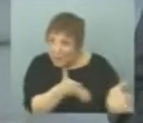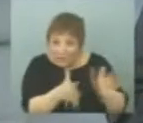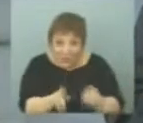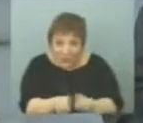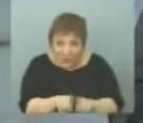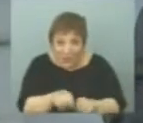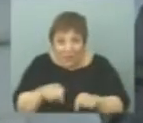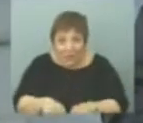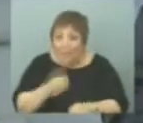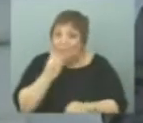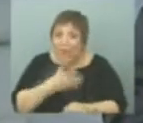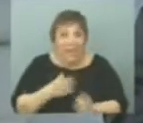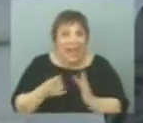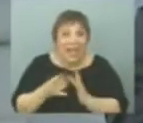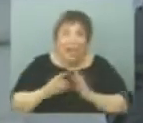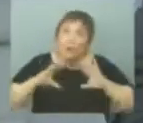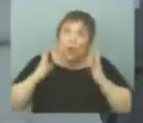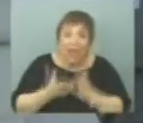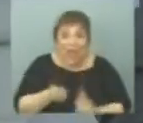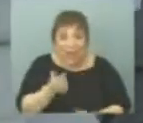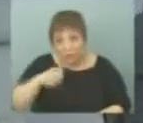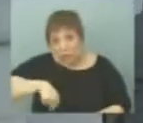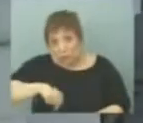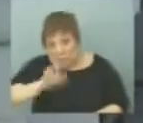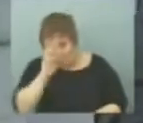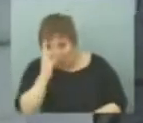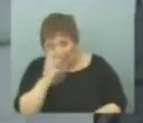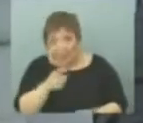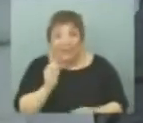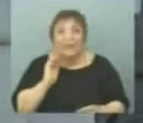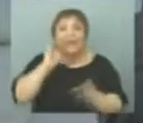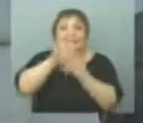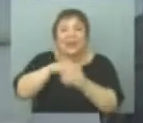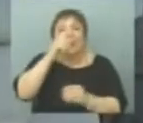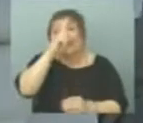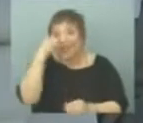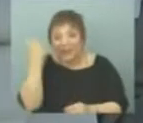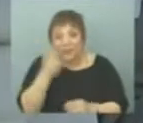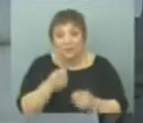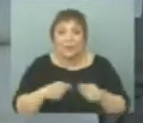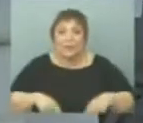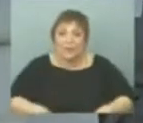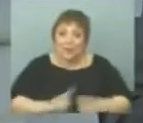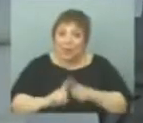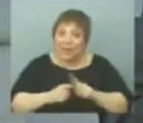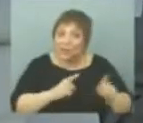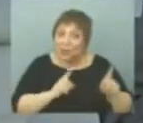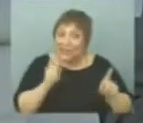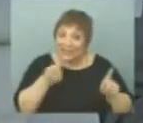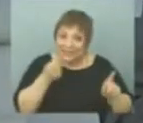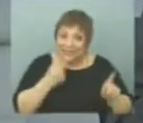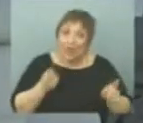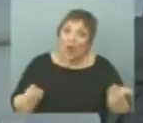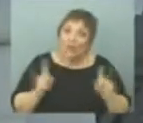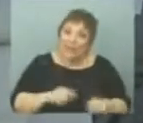el nuestro creo que es de las mejores calidades mundiales. Entonces, inserción internacional. Y para eso es cancillería profesional, volver a